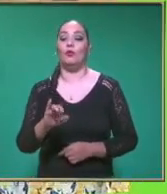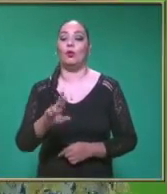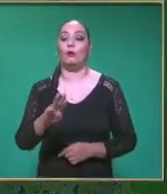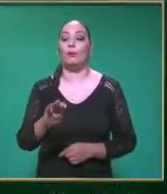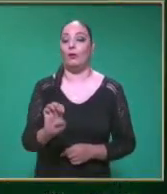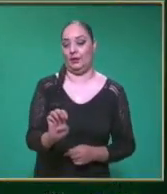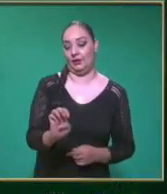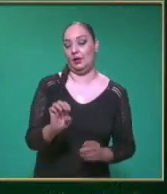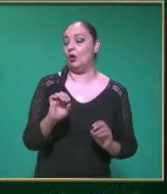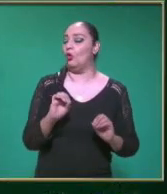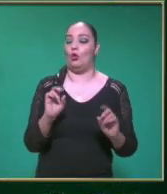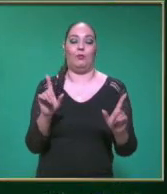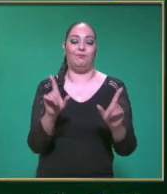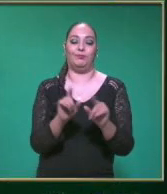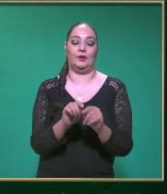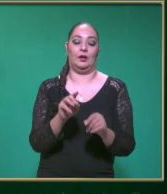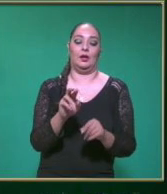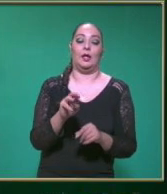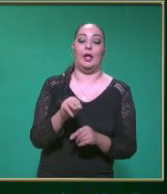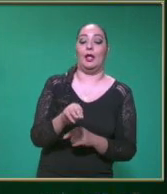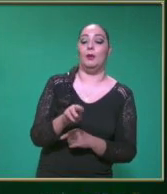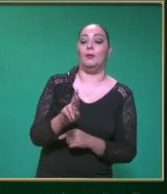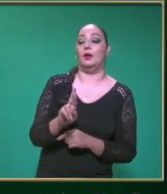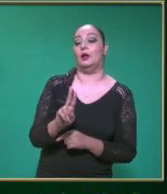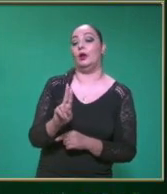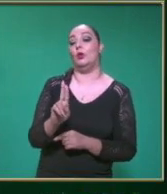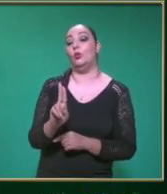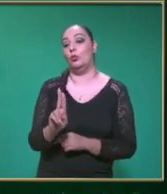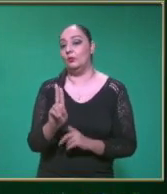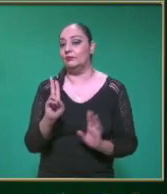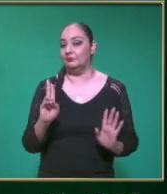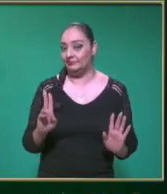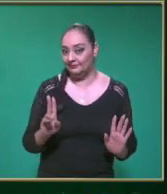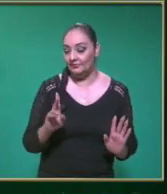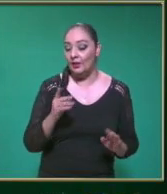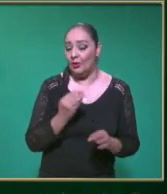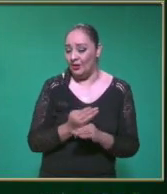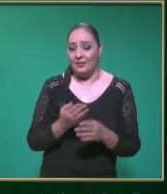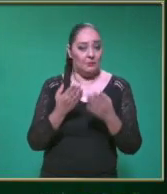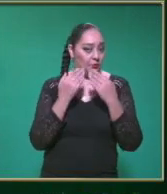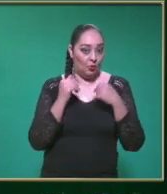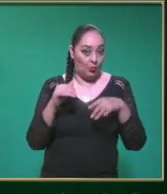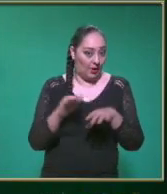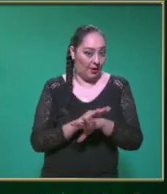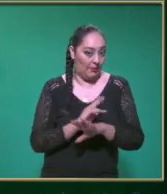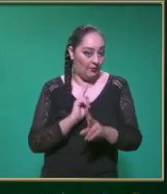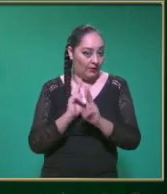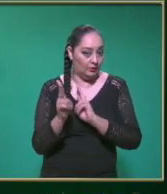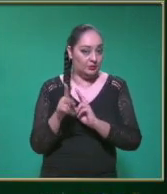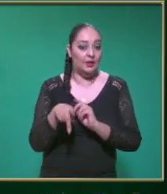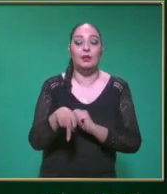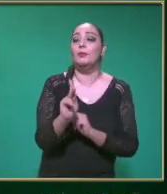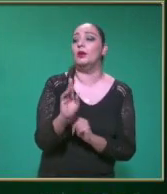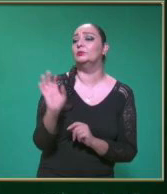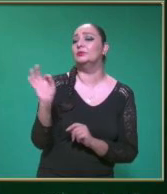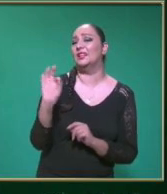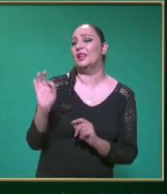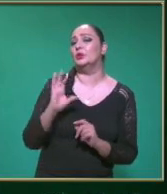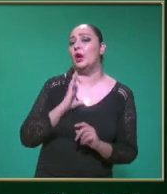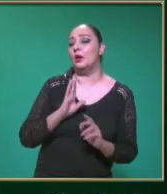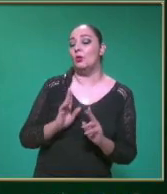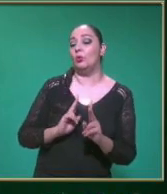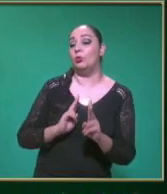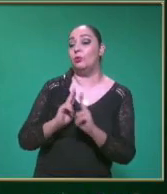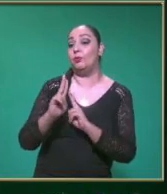Muy bien maestra Pero bueno Ahorita aquí No hubo variación De velocidad Pero qué pasa Si hay aumento De velocidad